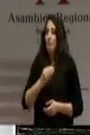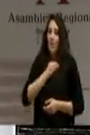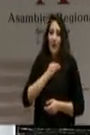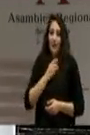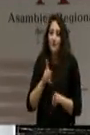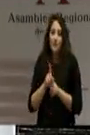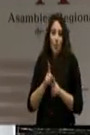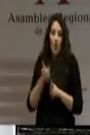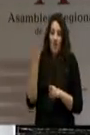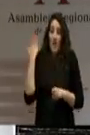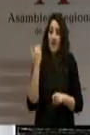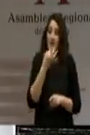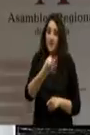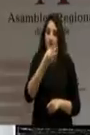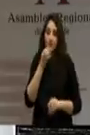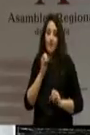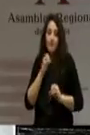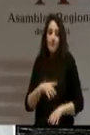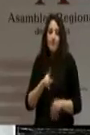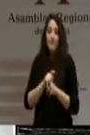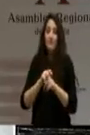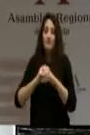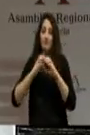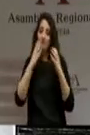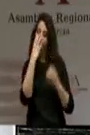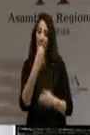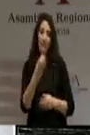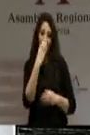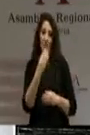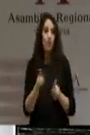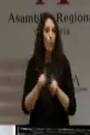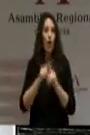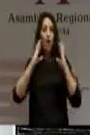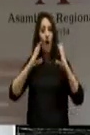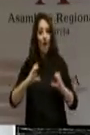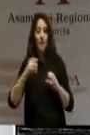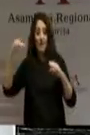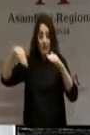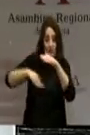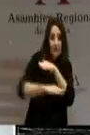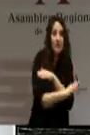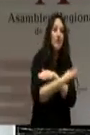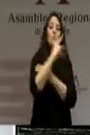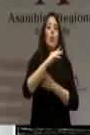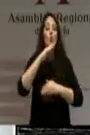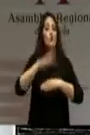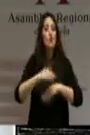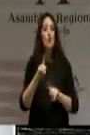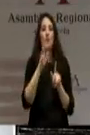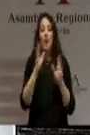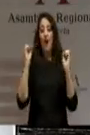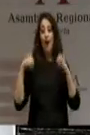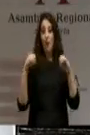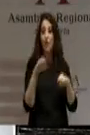explícita que hizo usted ayer a la llegada del AVE soterrado en la región de Murcia. Porque incumple, además de con los ciudadanos, los acuerdos